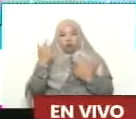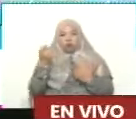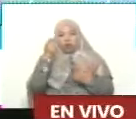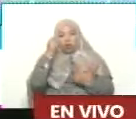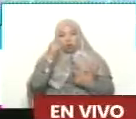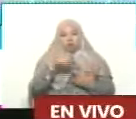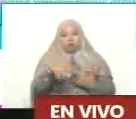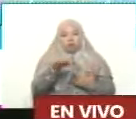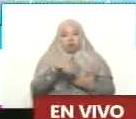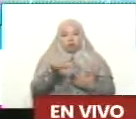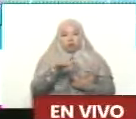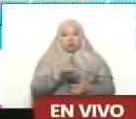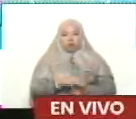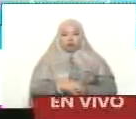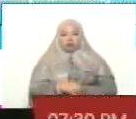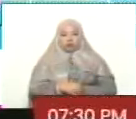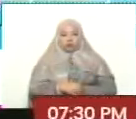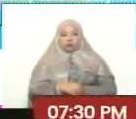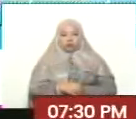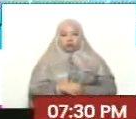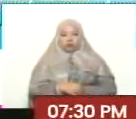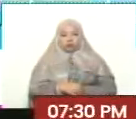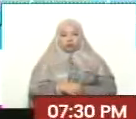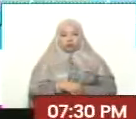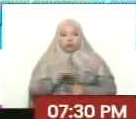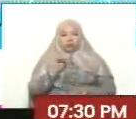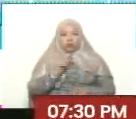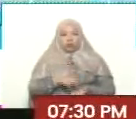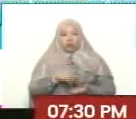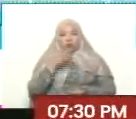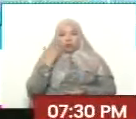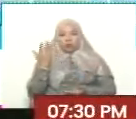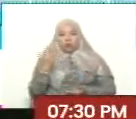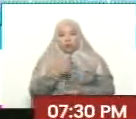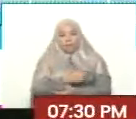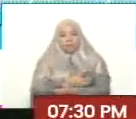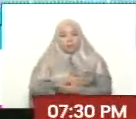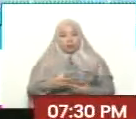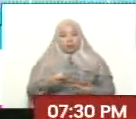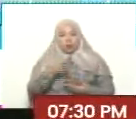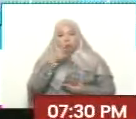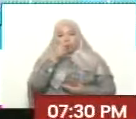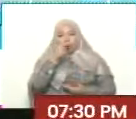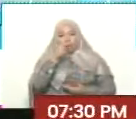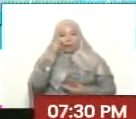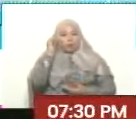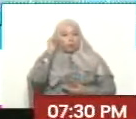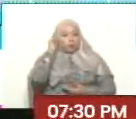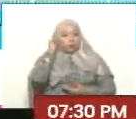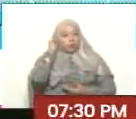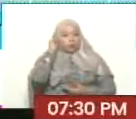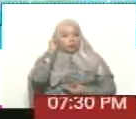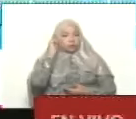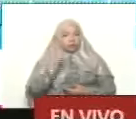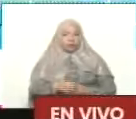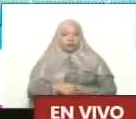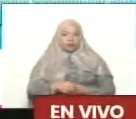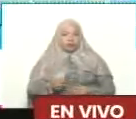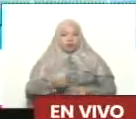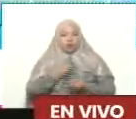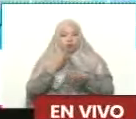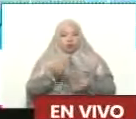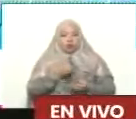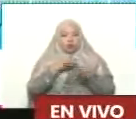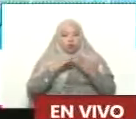al pueblo. Ojo a visor, millones de hombres y mujeres, de los consejos